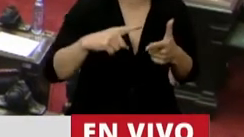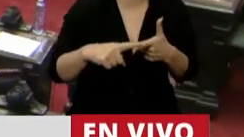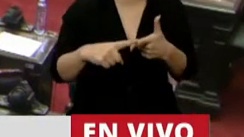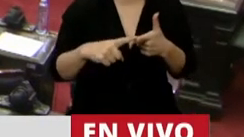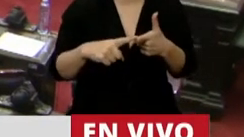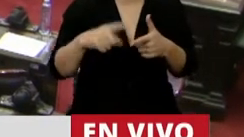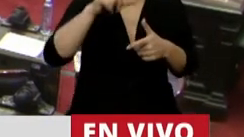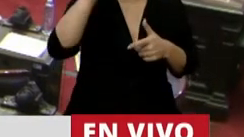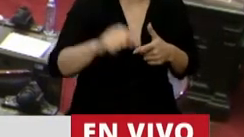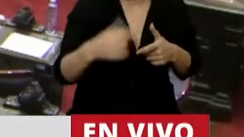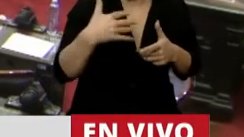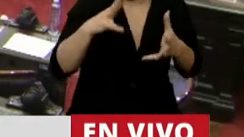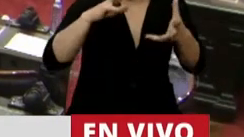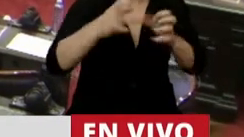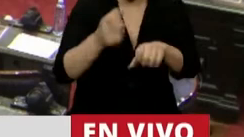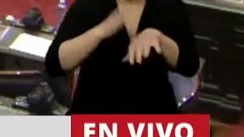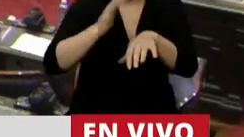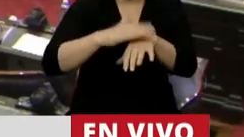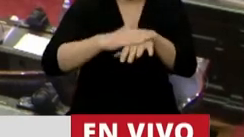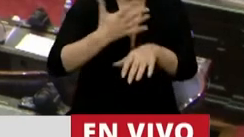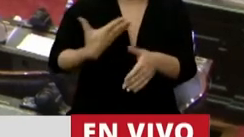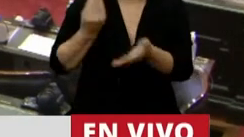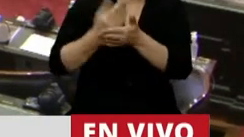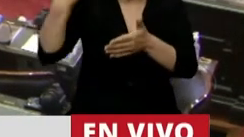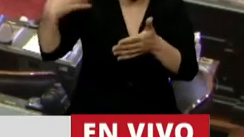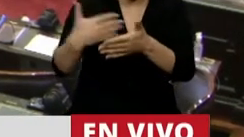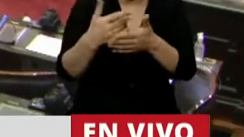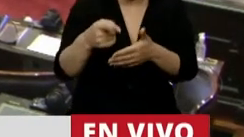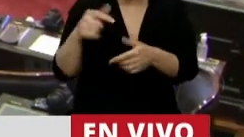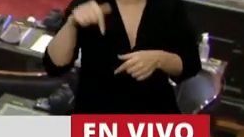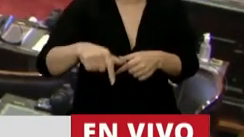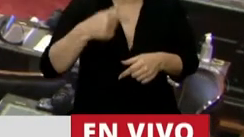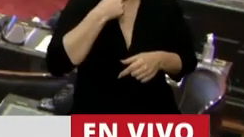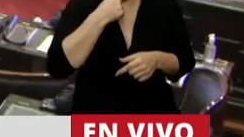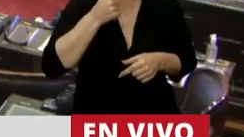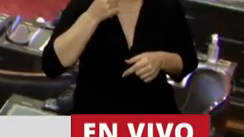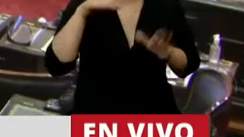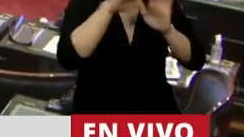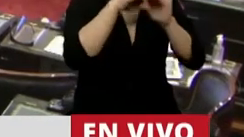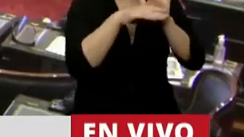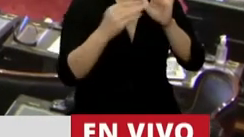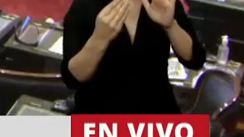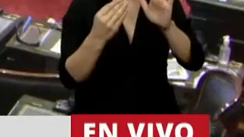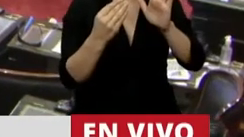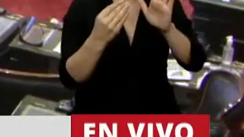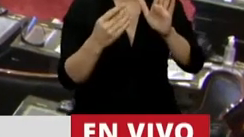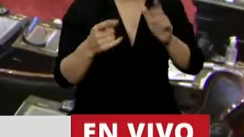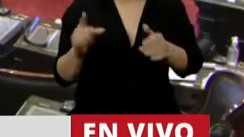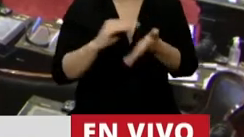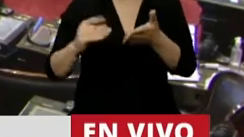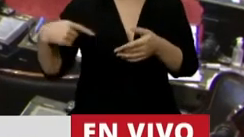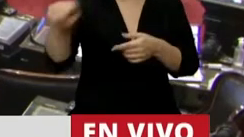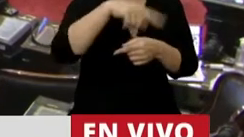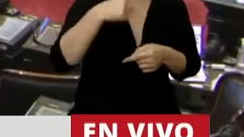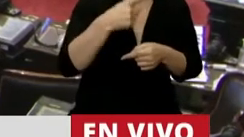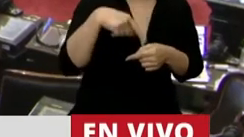destruyeron el país y hoy nos quieren dar las recetas. Escuché a muchos legisladores decir que seamos humildes. Por